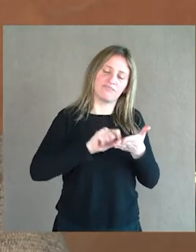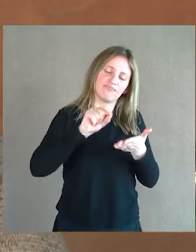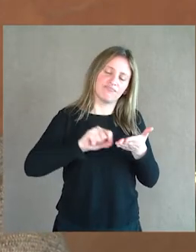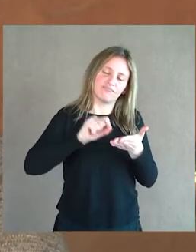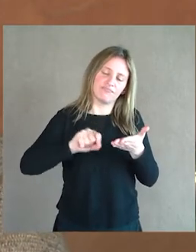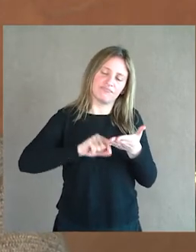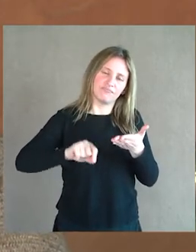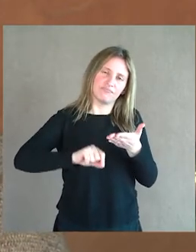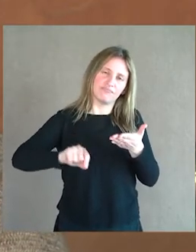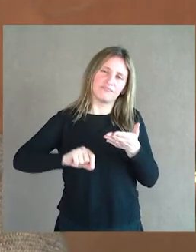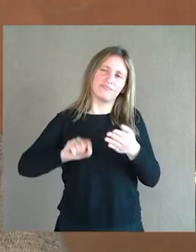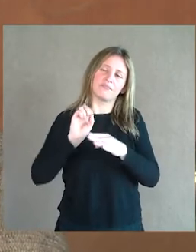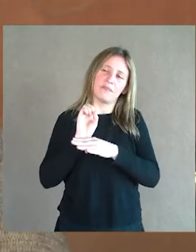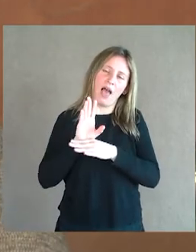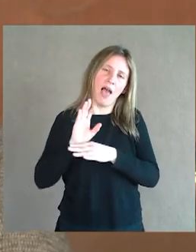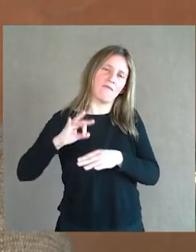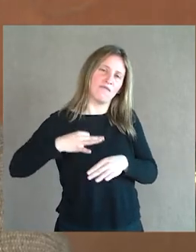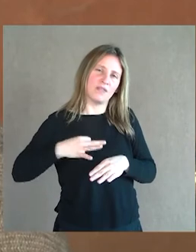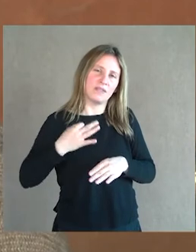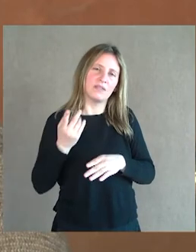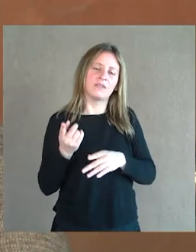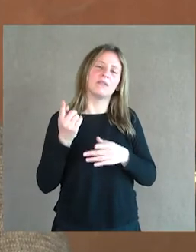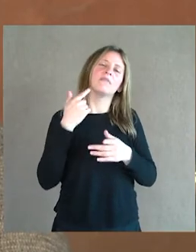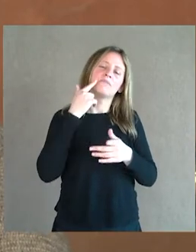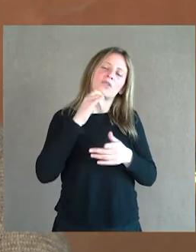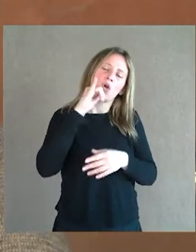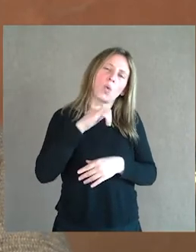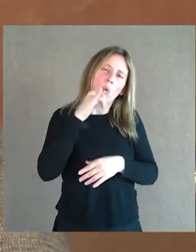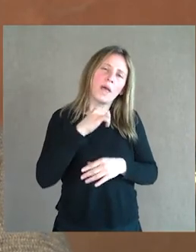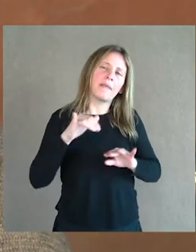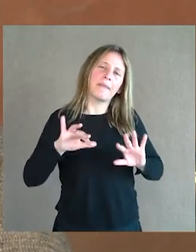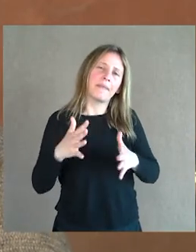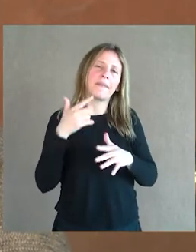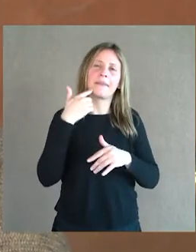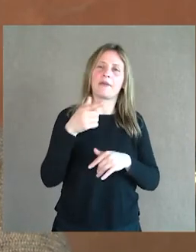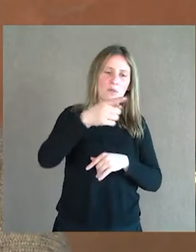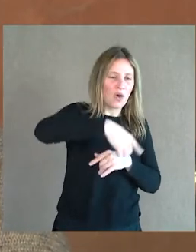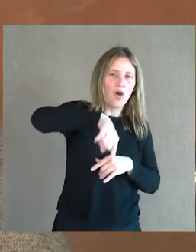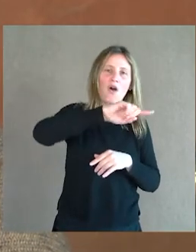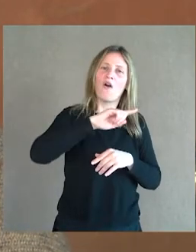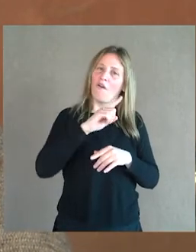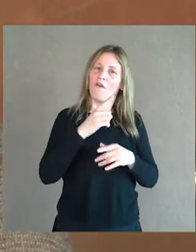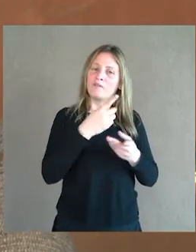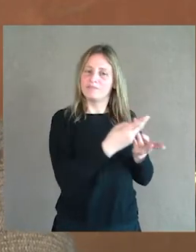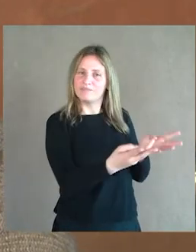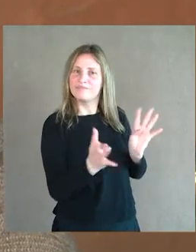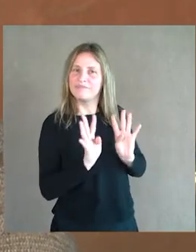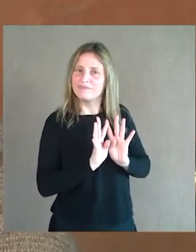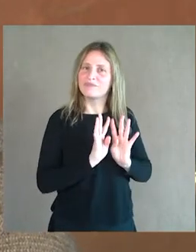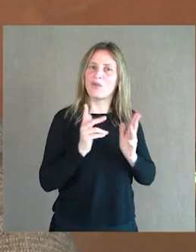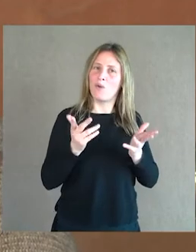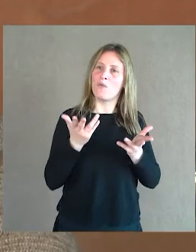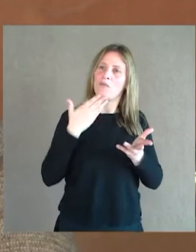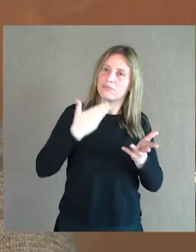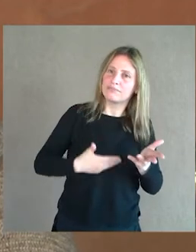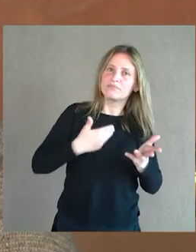Haydn a su propio biógrafo, comentaba cómo realmente tenía el aplauso asegurado en la corte, y tuvo